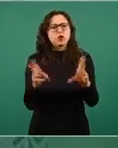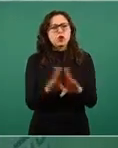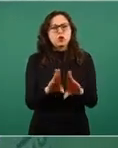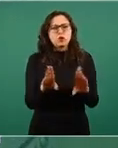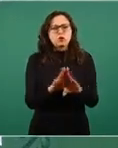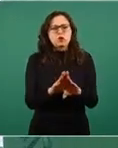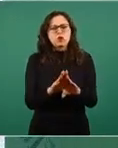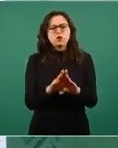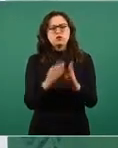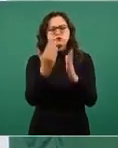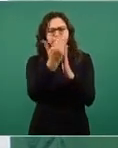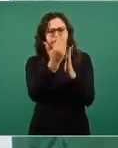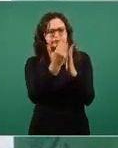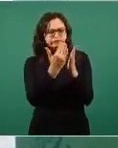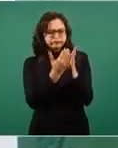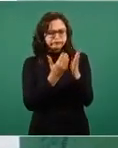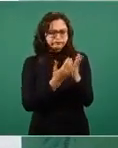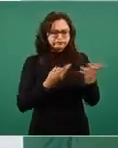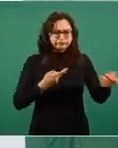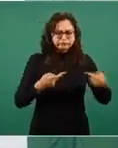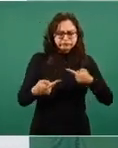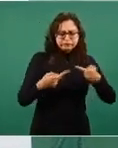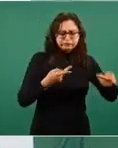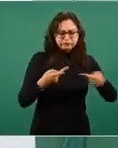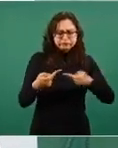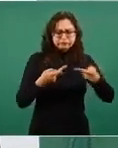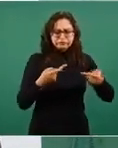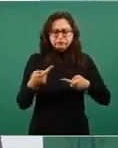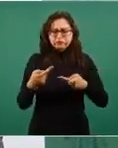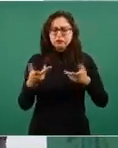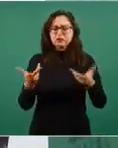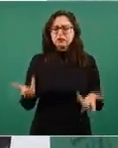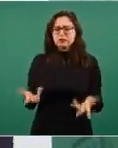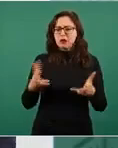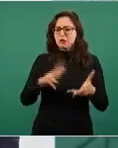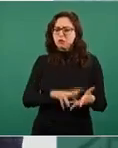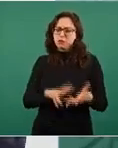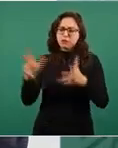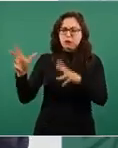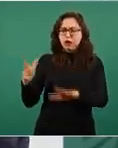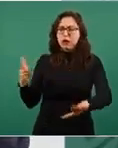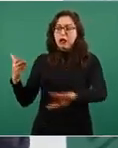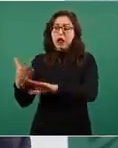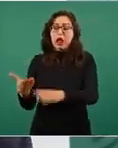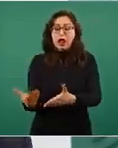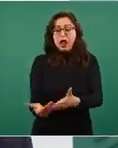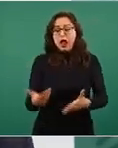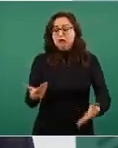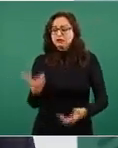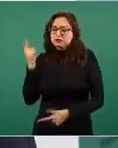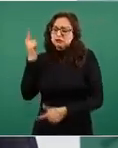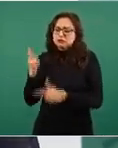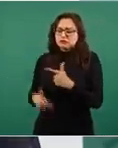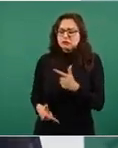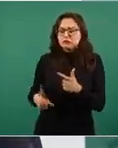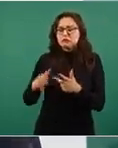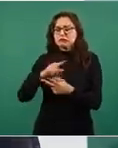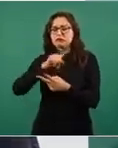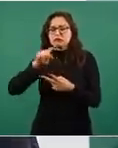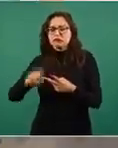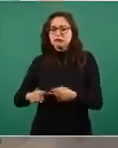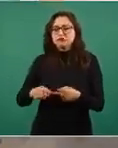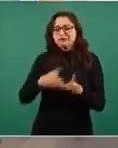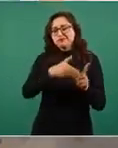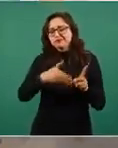de la agenda estratégica para la prevención, atención y sanción de la violencia contra las mujeres y niñas a